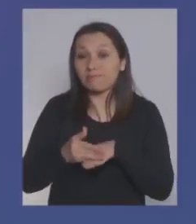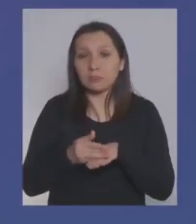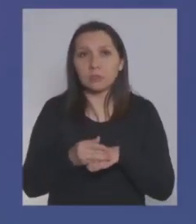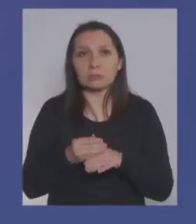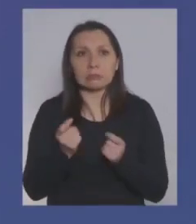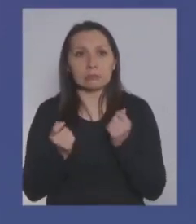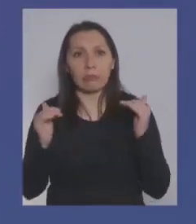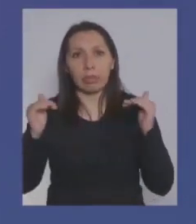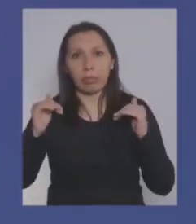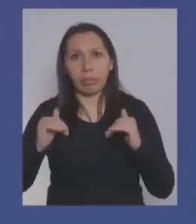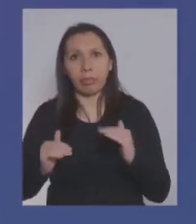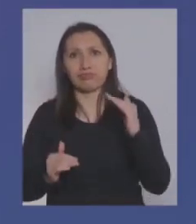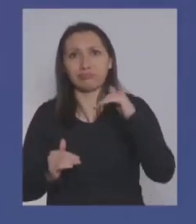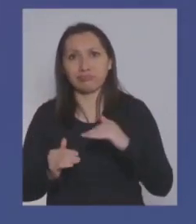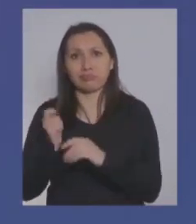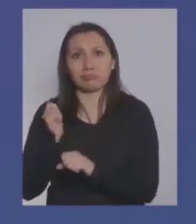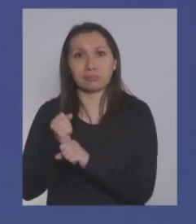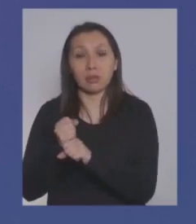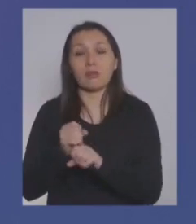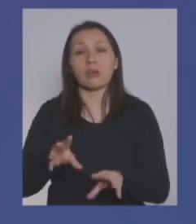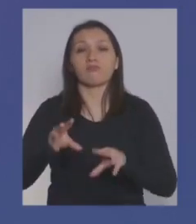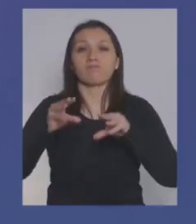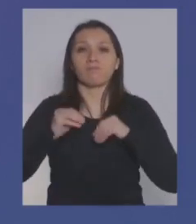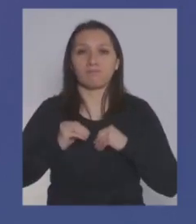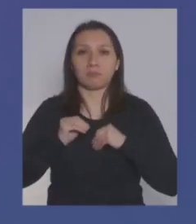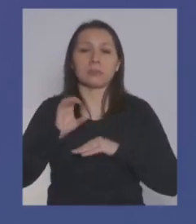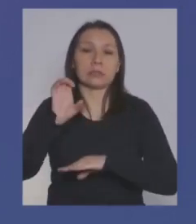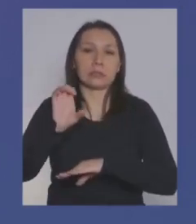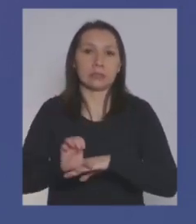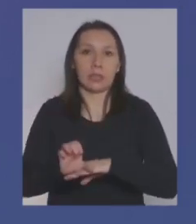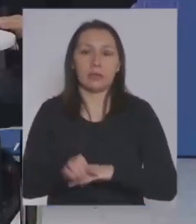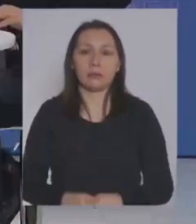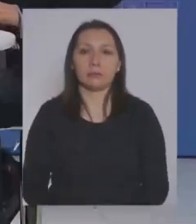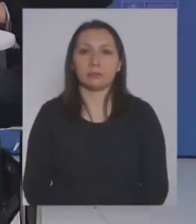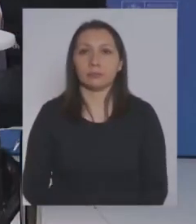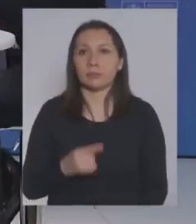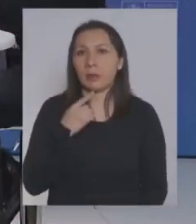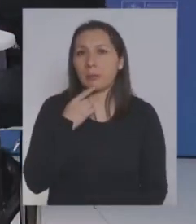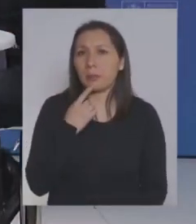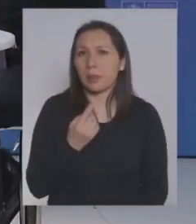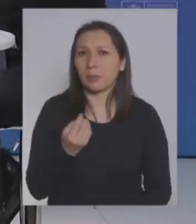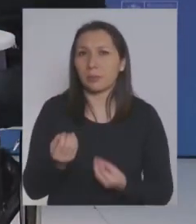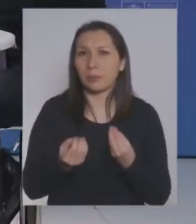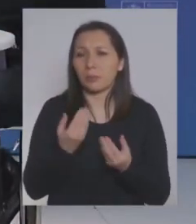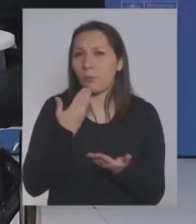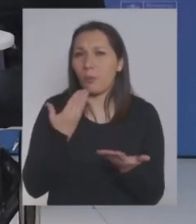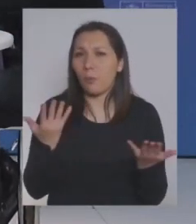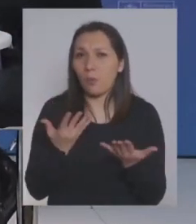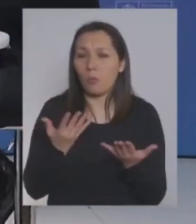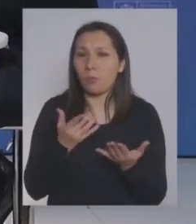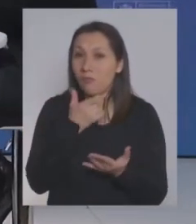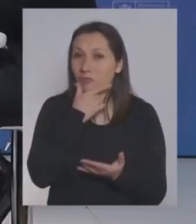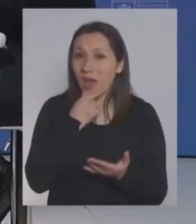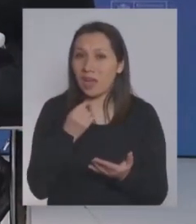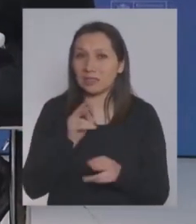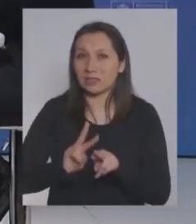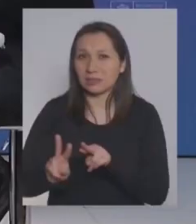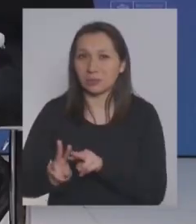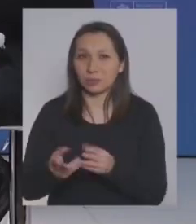ingreso, bueno, eso va a ser asumido por el fisco. ¿Y cuál fue la experiencia, ministro, en este proceso? Que no fue fácil.